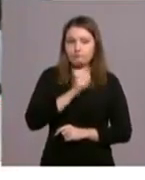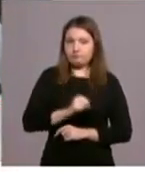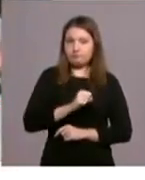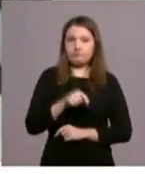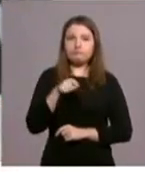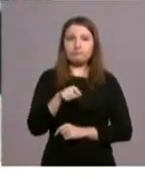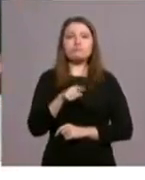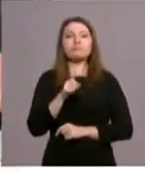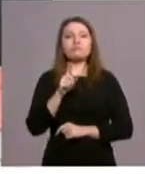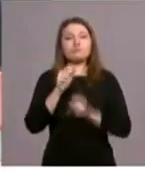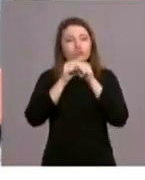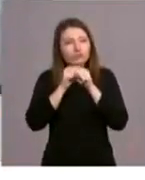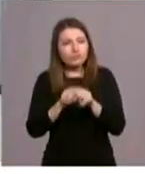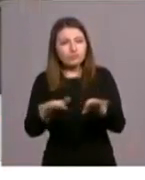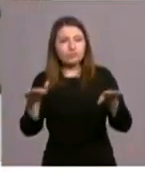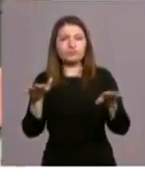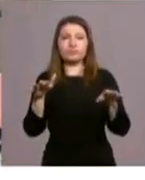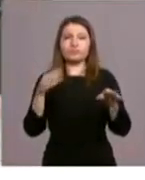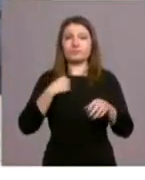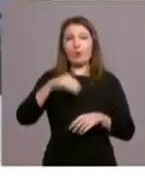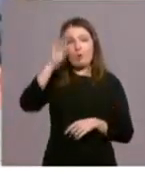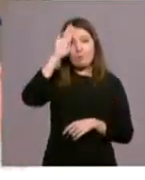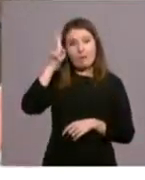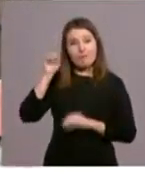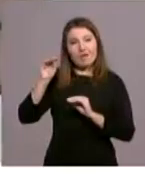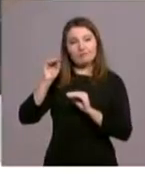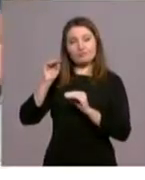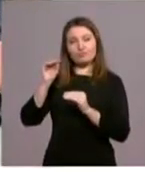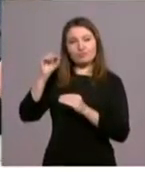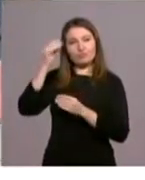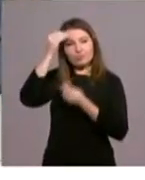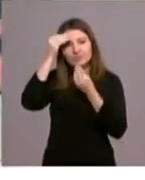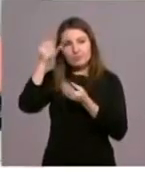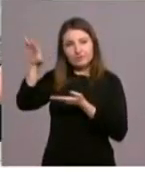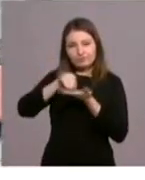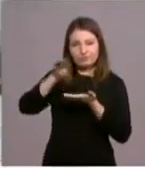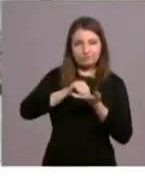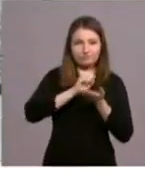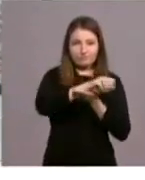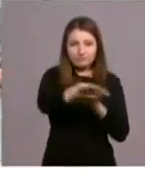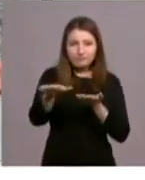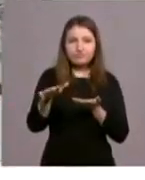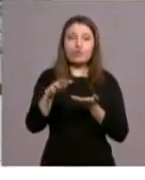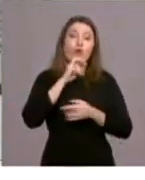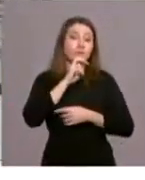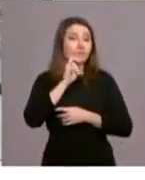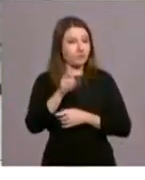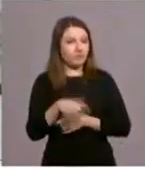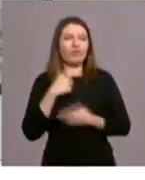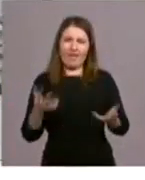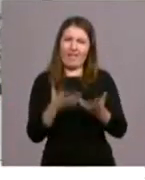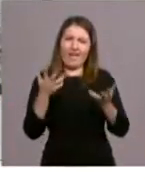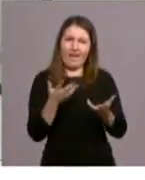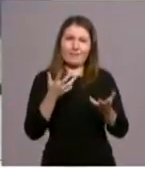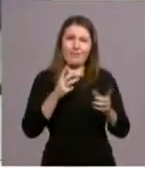difunden muchísimo el magisterio del papa, el magisterio del obispo. Yo les animo a que entren en las páginas web de